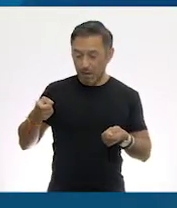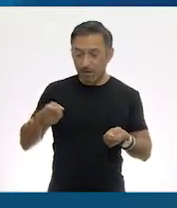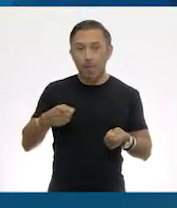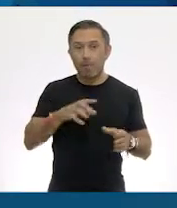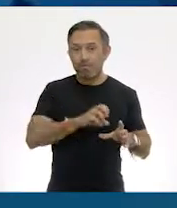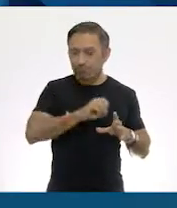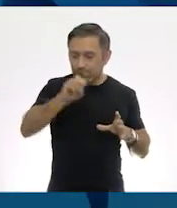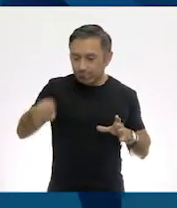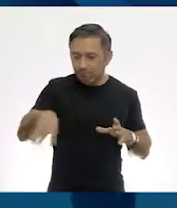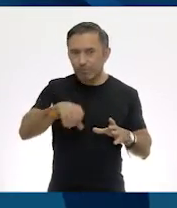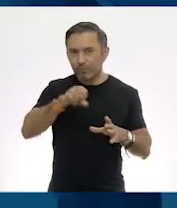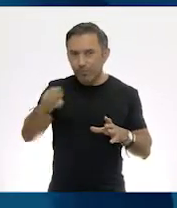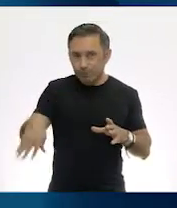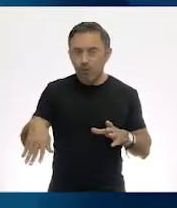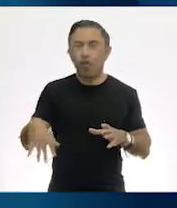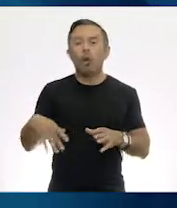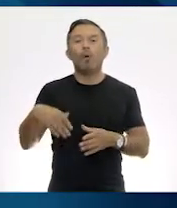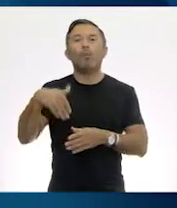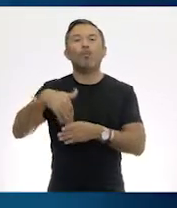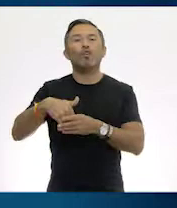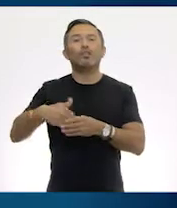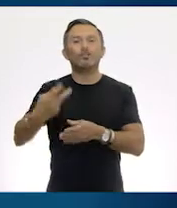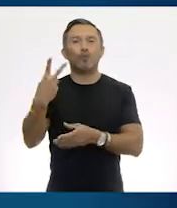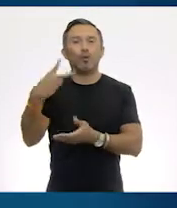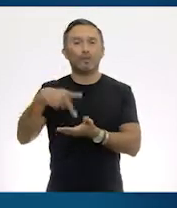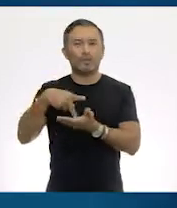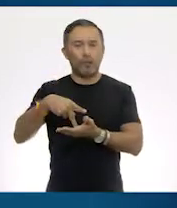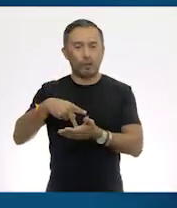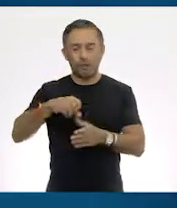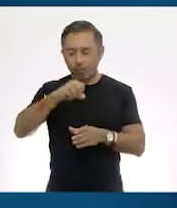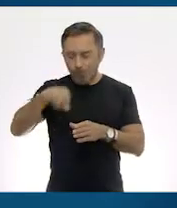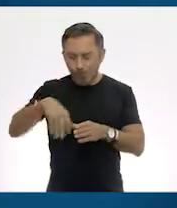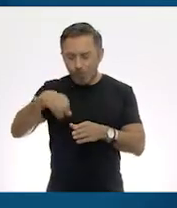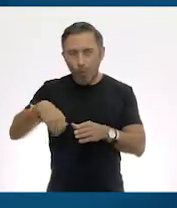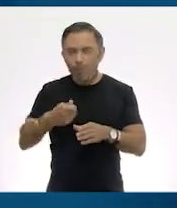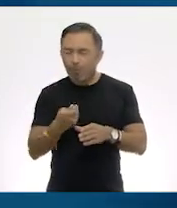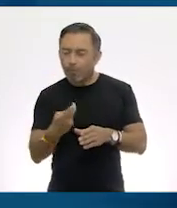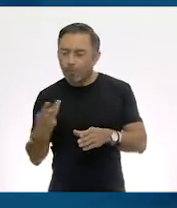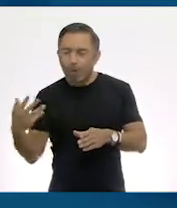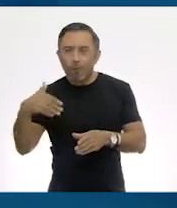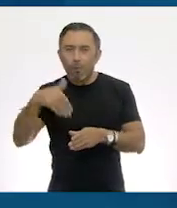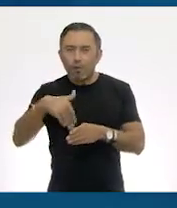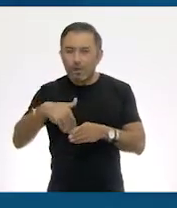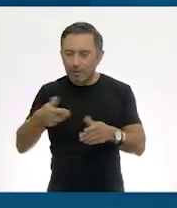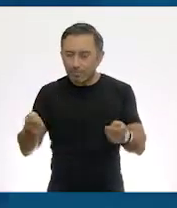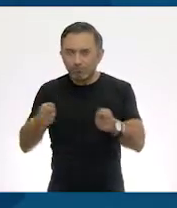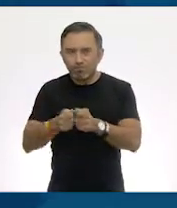kilos. ¿Cuántas bolsas se empacaron? Yo, yo, yo. Espérenme.